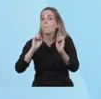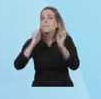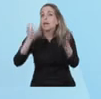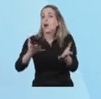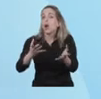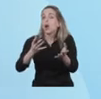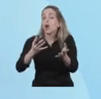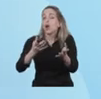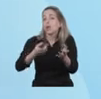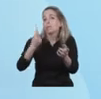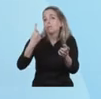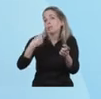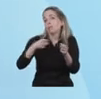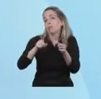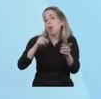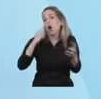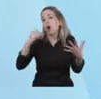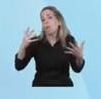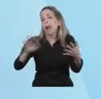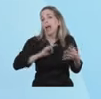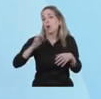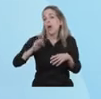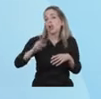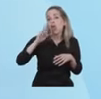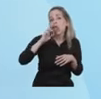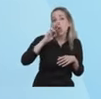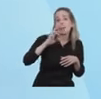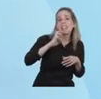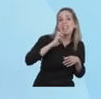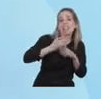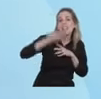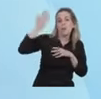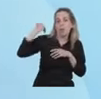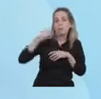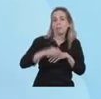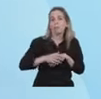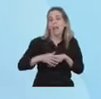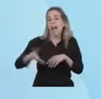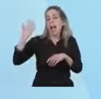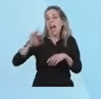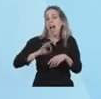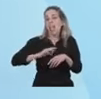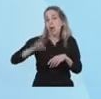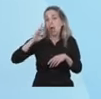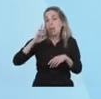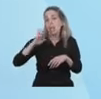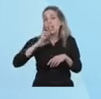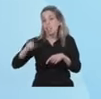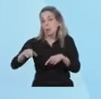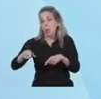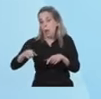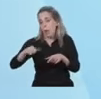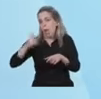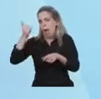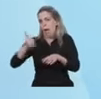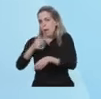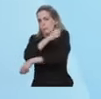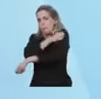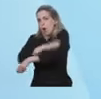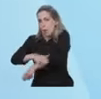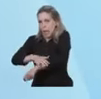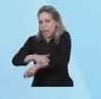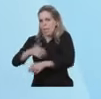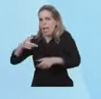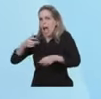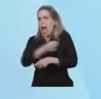2019. Además, en el año 2019 había recesión y hoy, claramente, hay